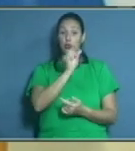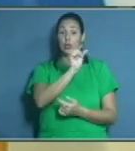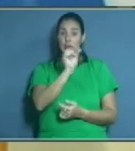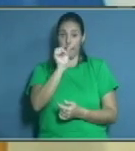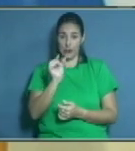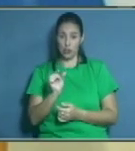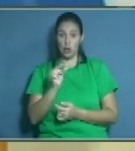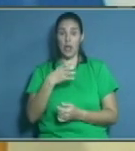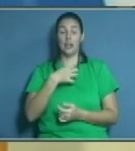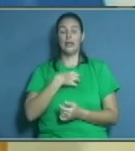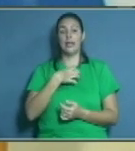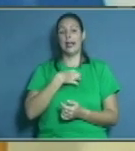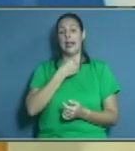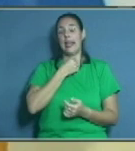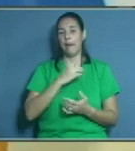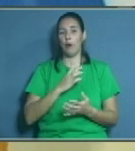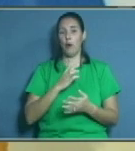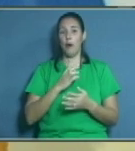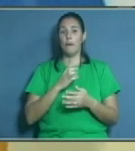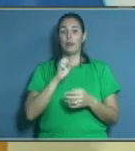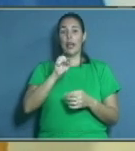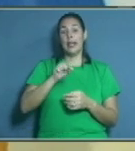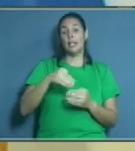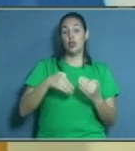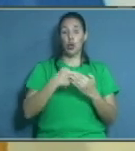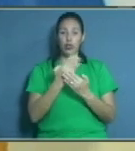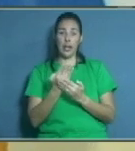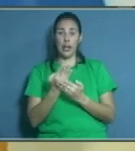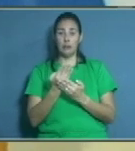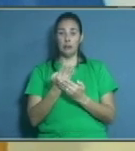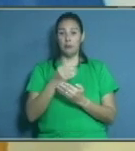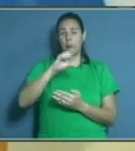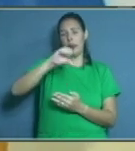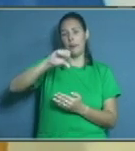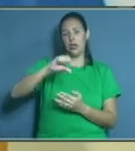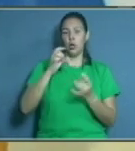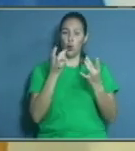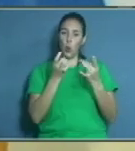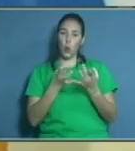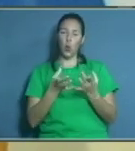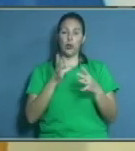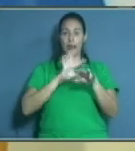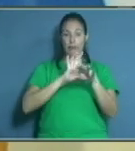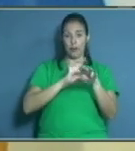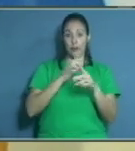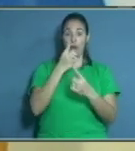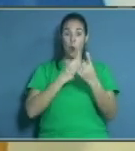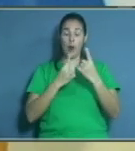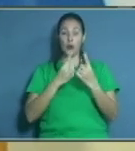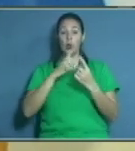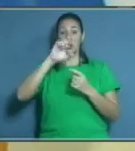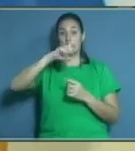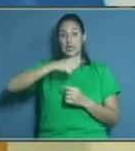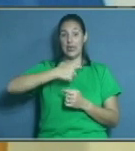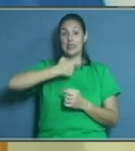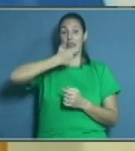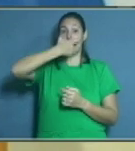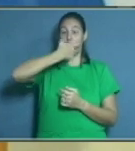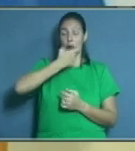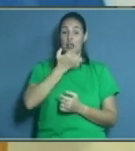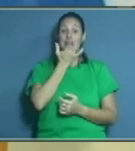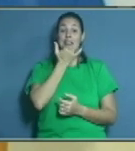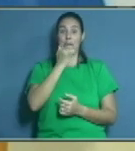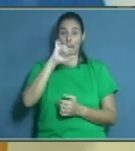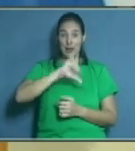tiene crisis de neuralgia o está en un periodo con una neuralgia trigeminal, una prótesis mal confeccionada, una prótesis disfun